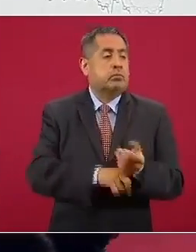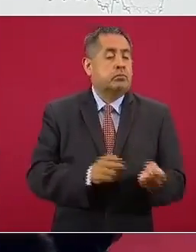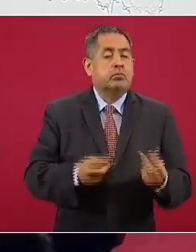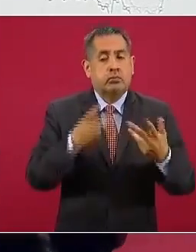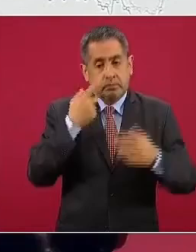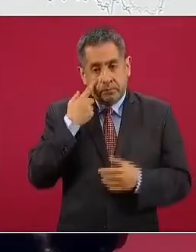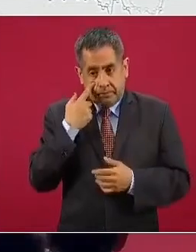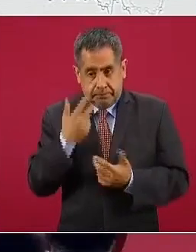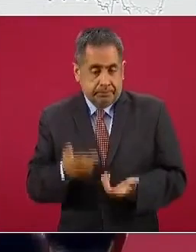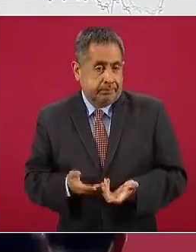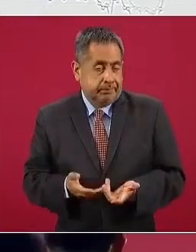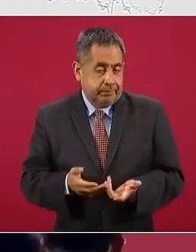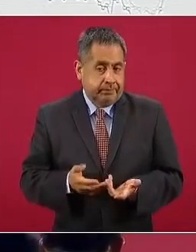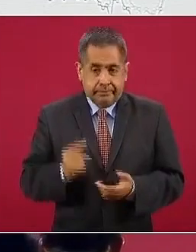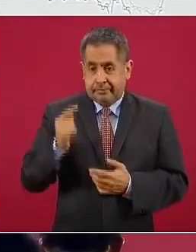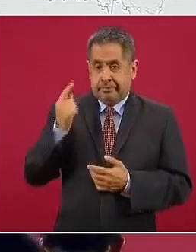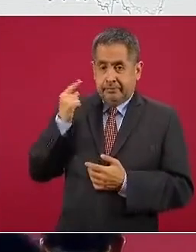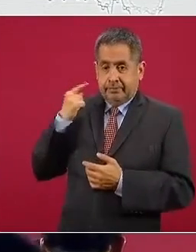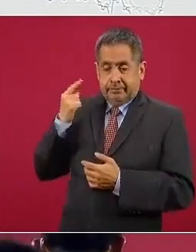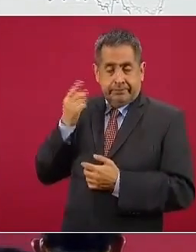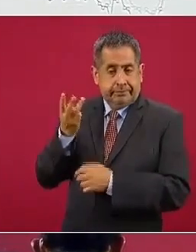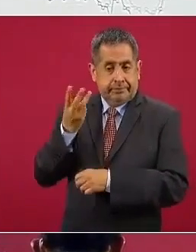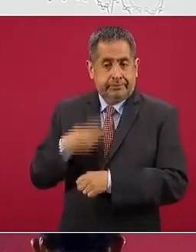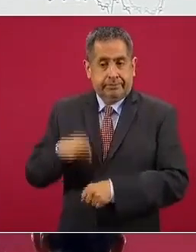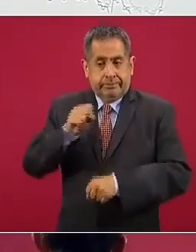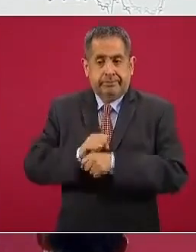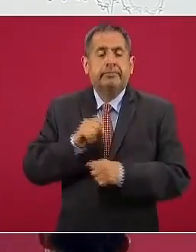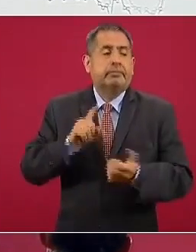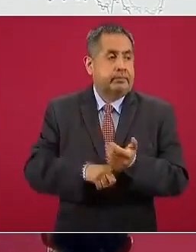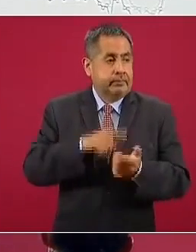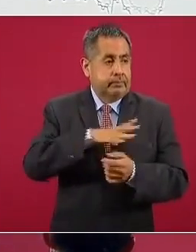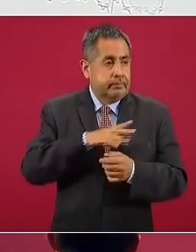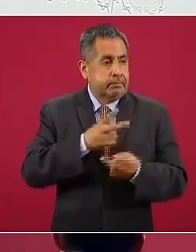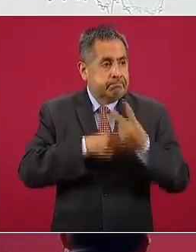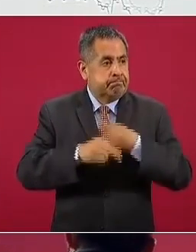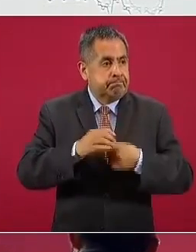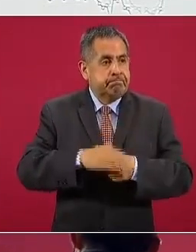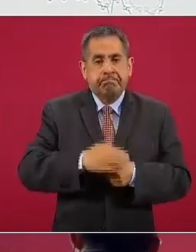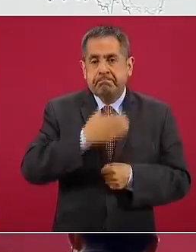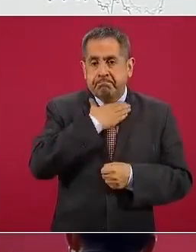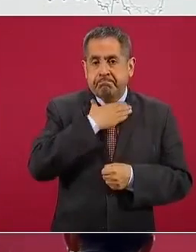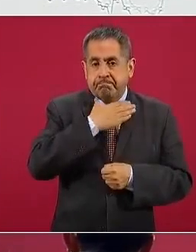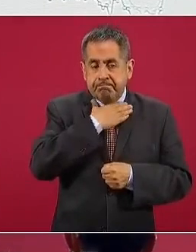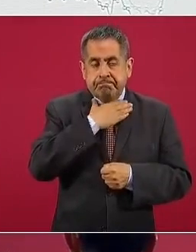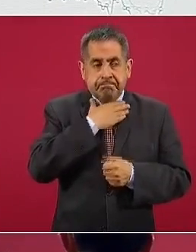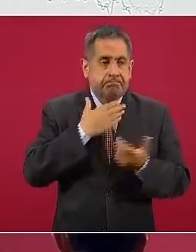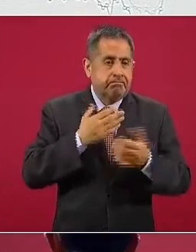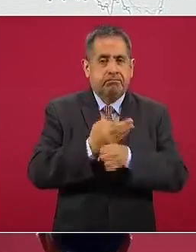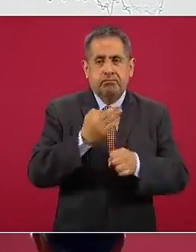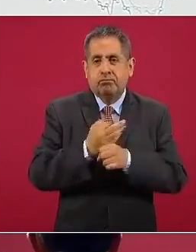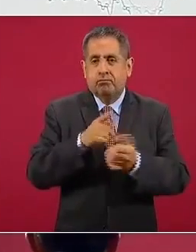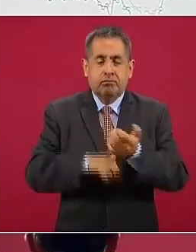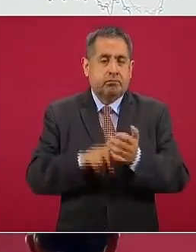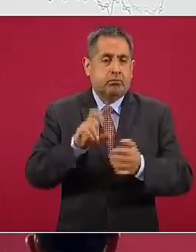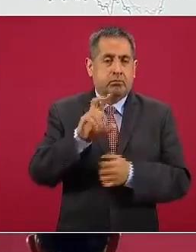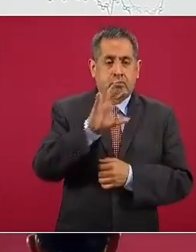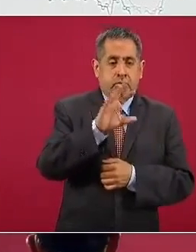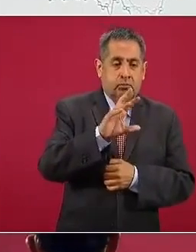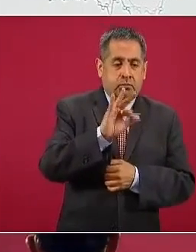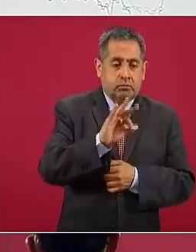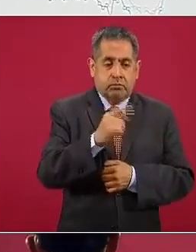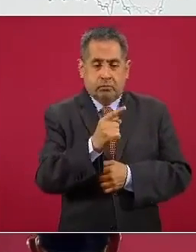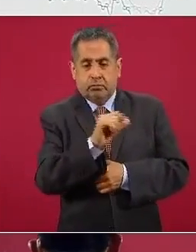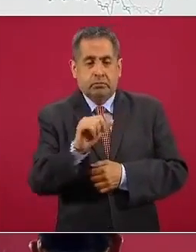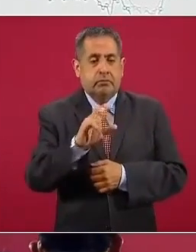vean claramente que en las últimas tres semanas ha tenido un incremento y en este momento se encuentra en 41 y 37%